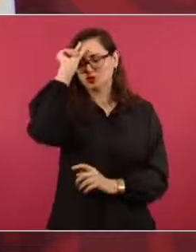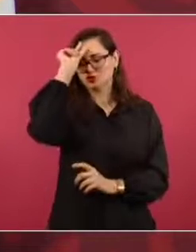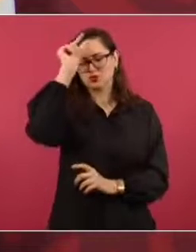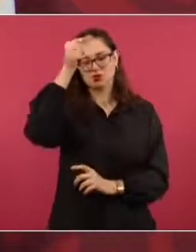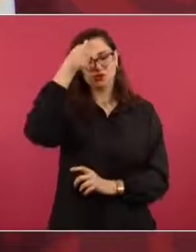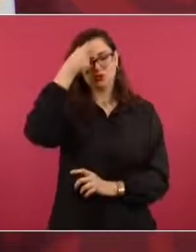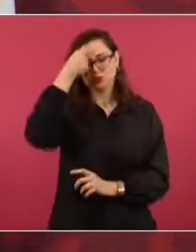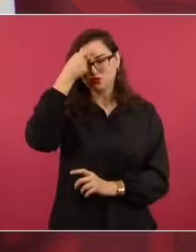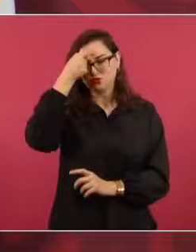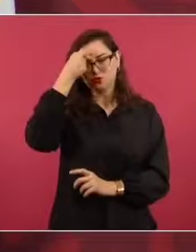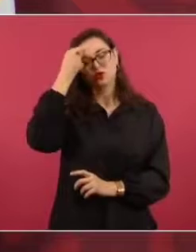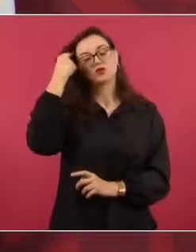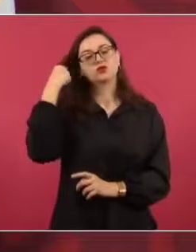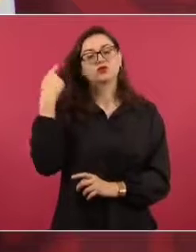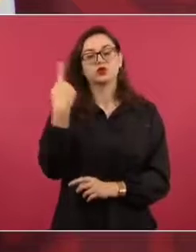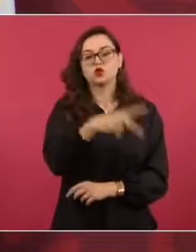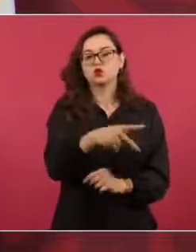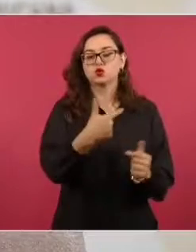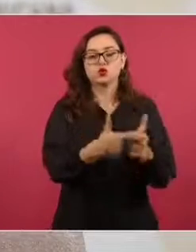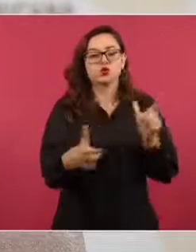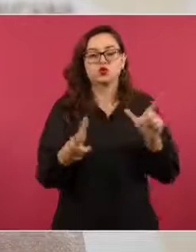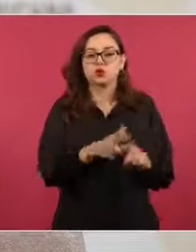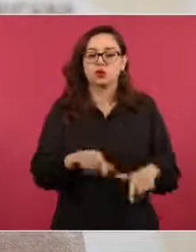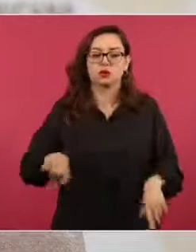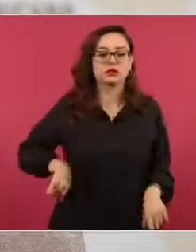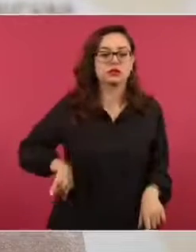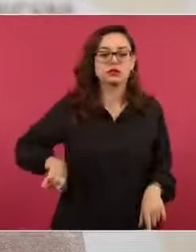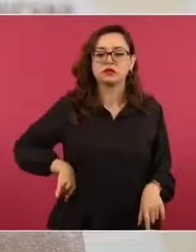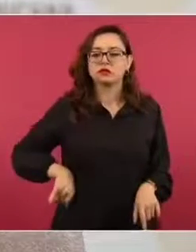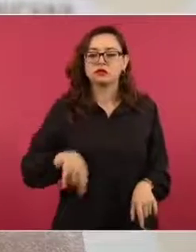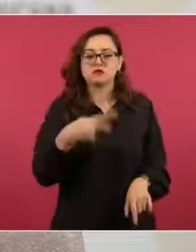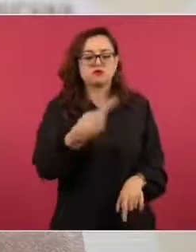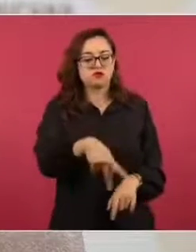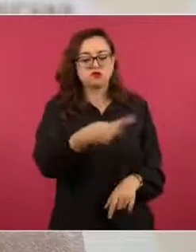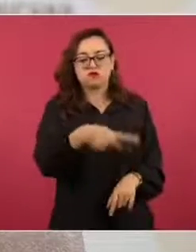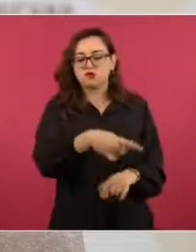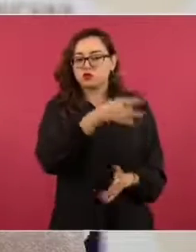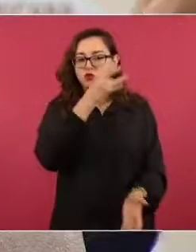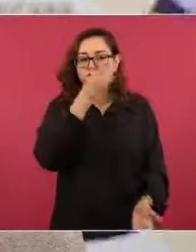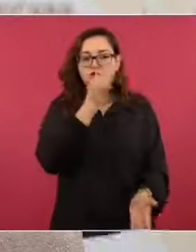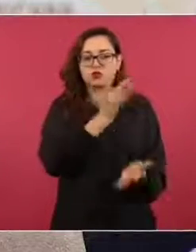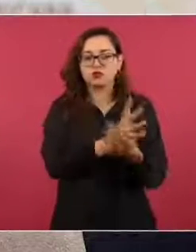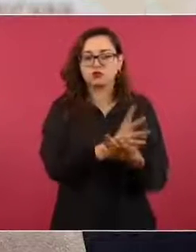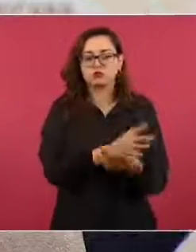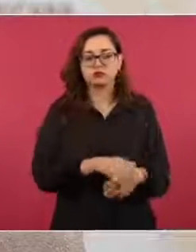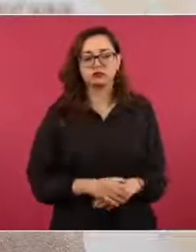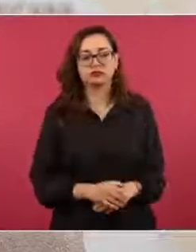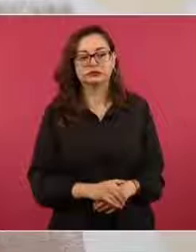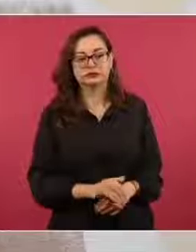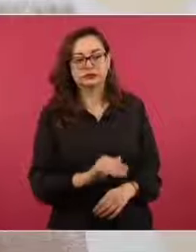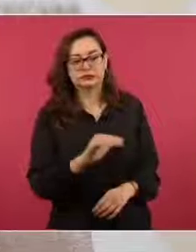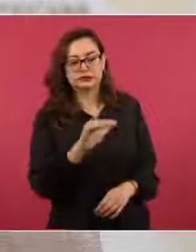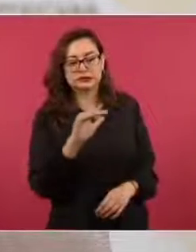Guardia no se opuente, llamar